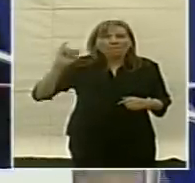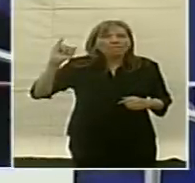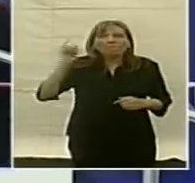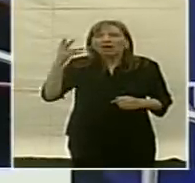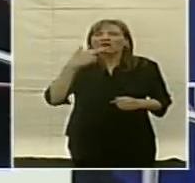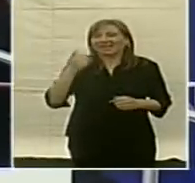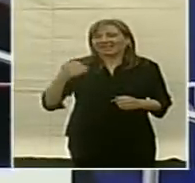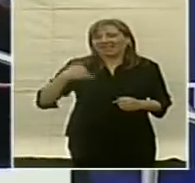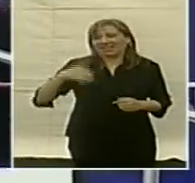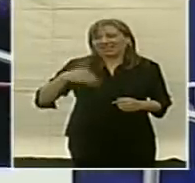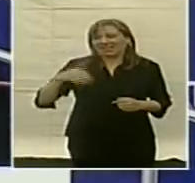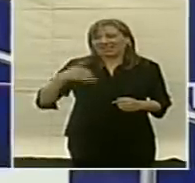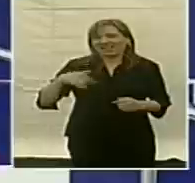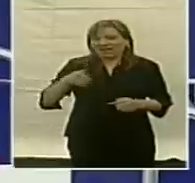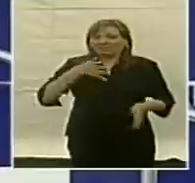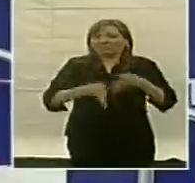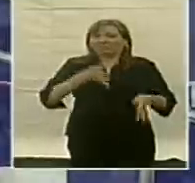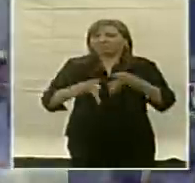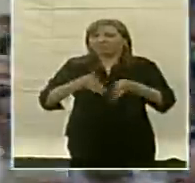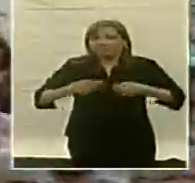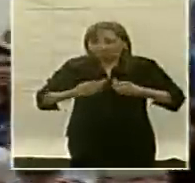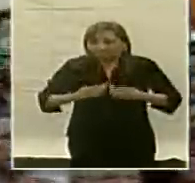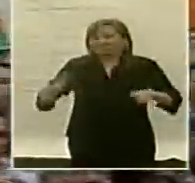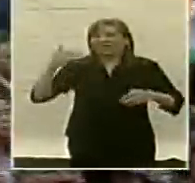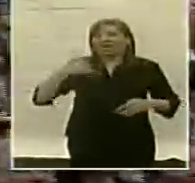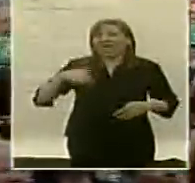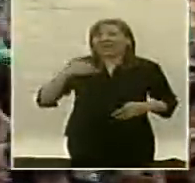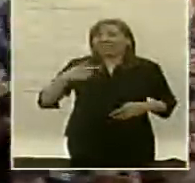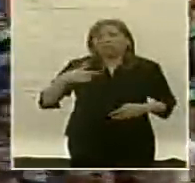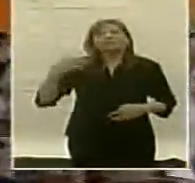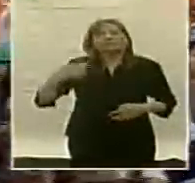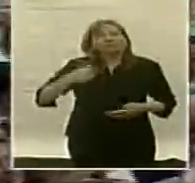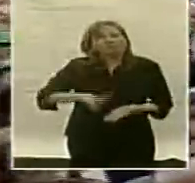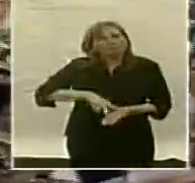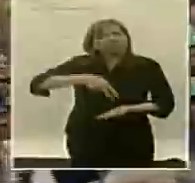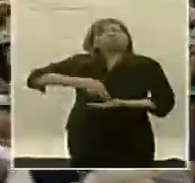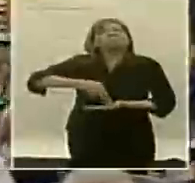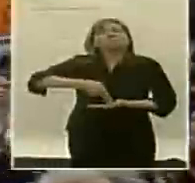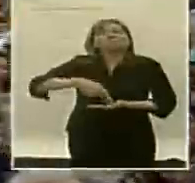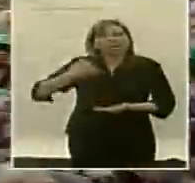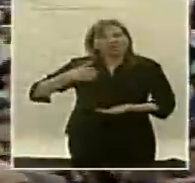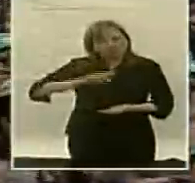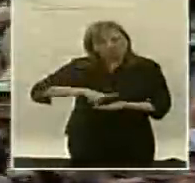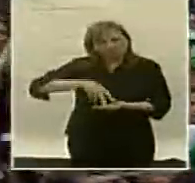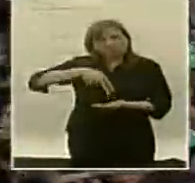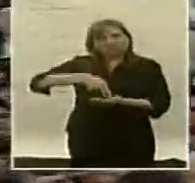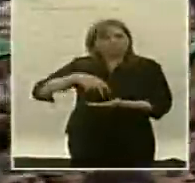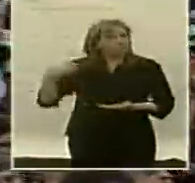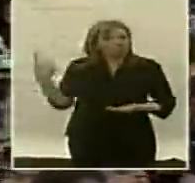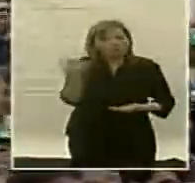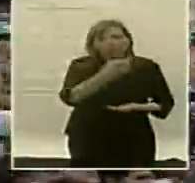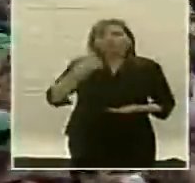combustible de la maquinaria y tenemos que ponernos de pie los argentinos todos